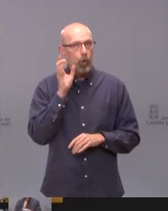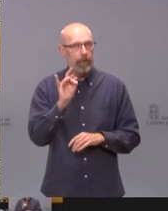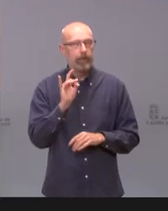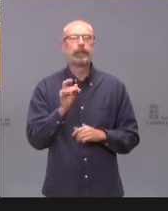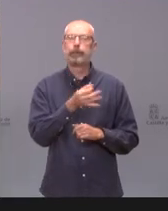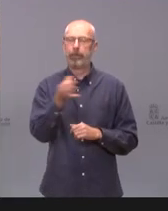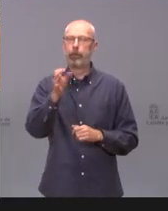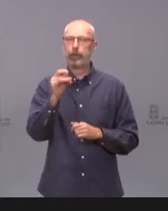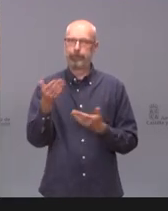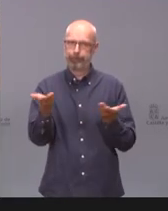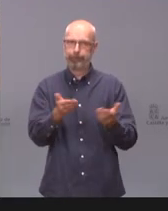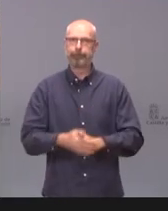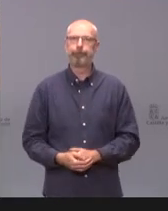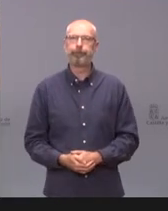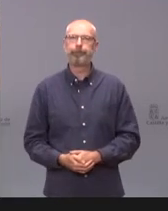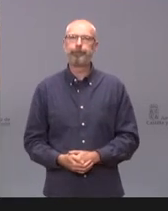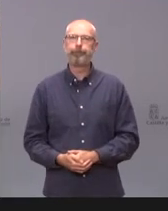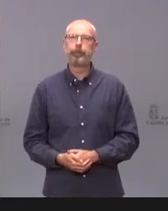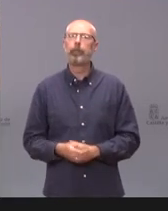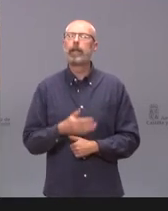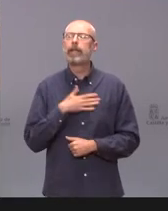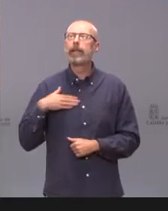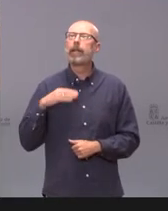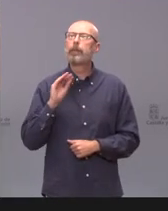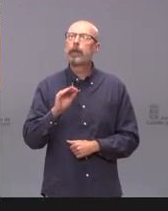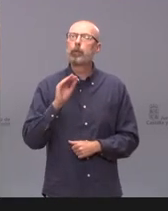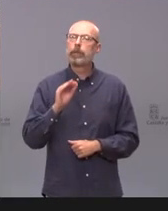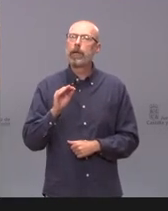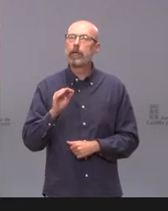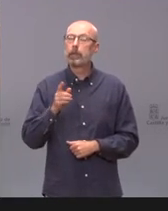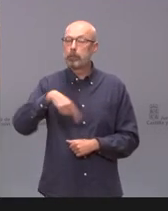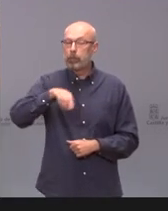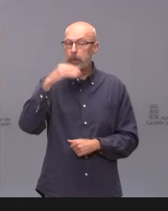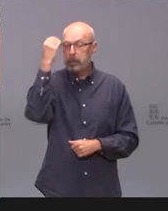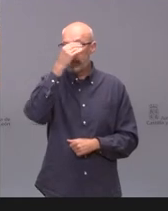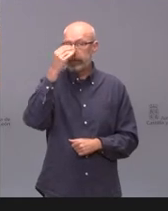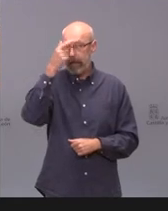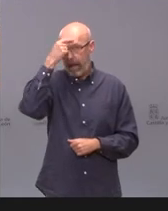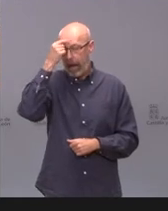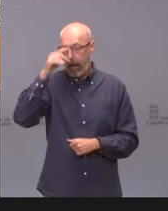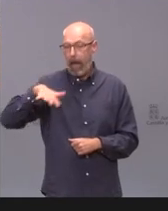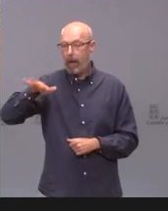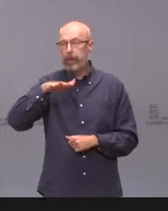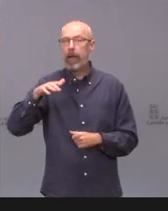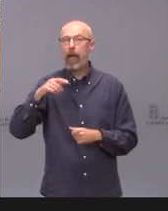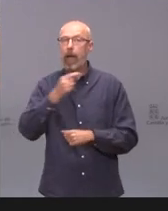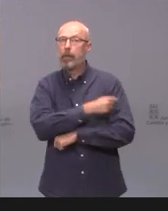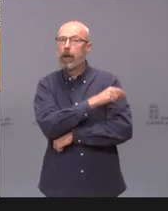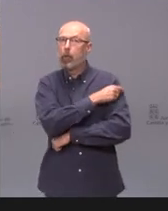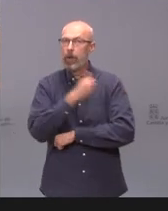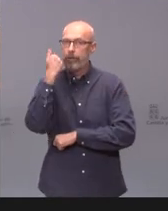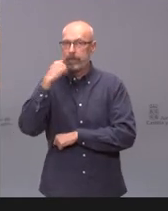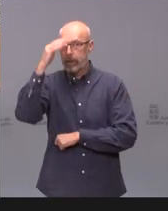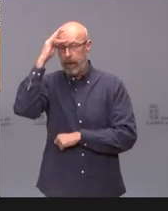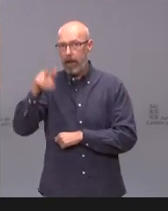Sí, perfectamente. Adelante. Vale. Quería preguntar si se plantean vacunar en Ávila durante los fines de semana, lo que no se ha hecho con excepción de